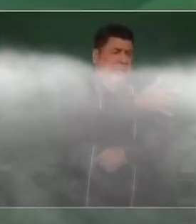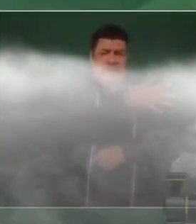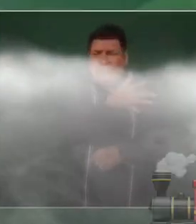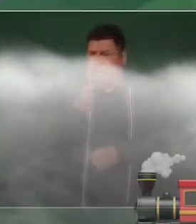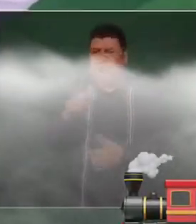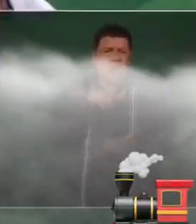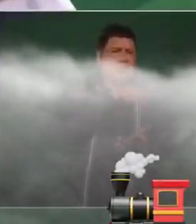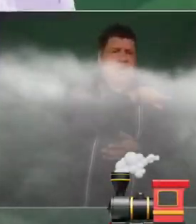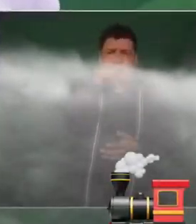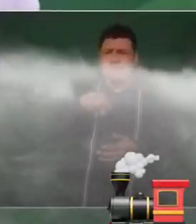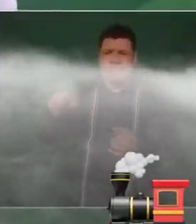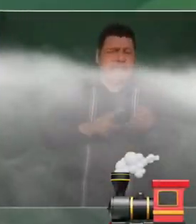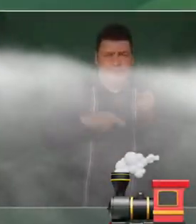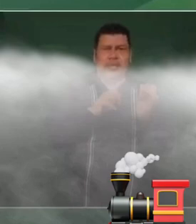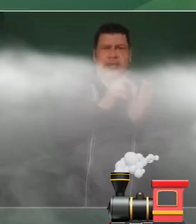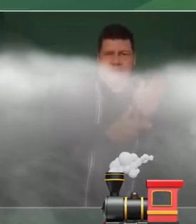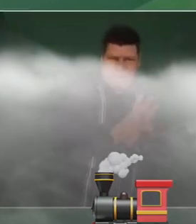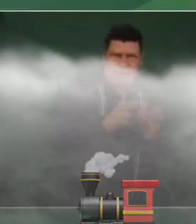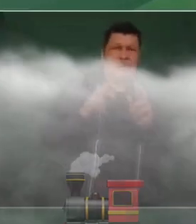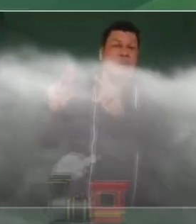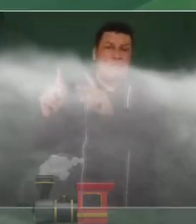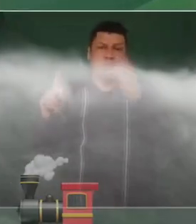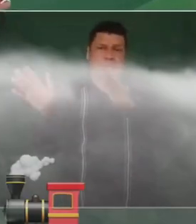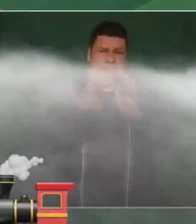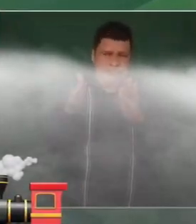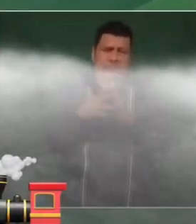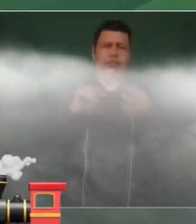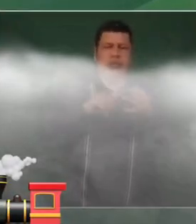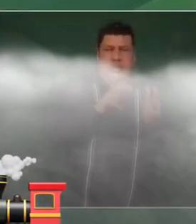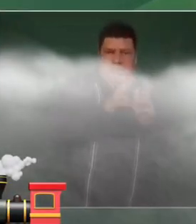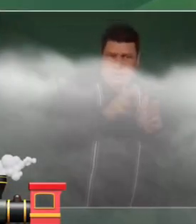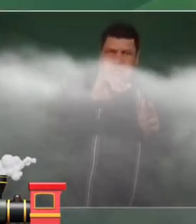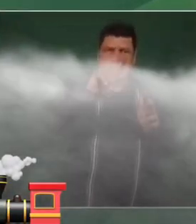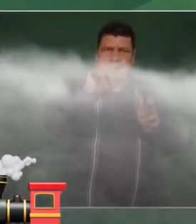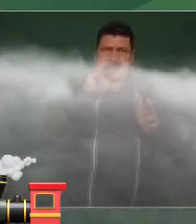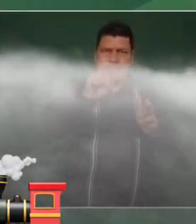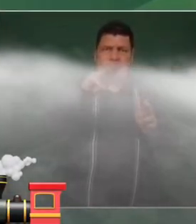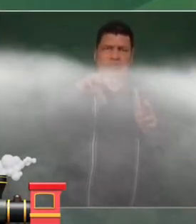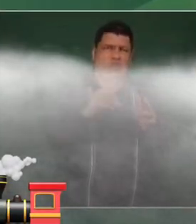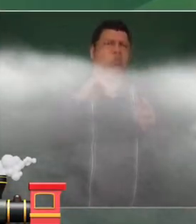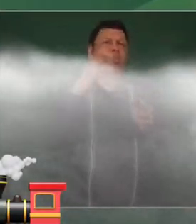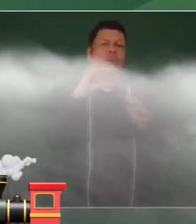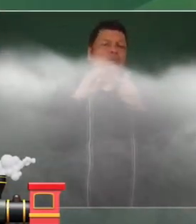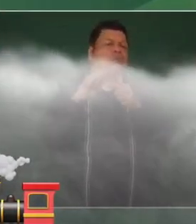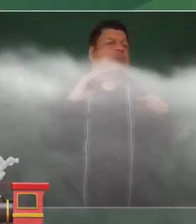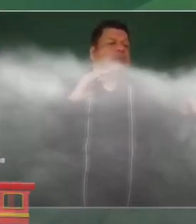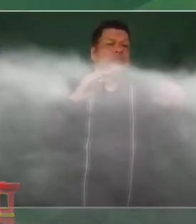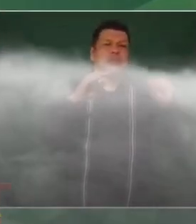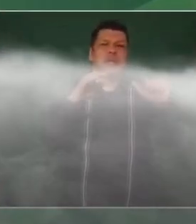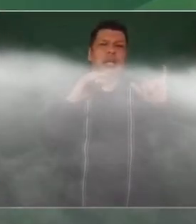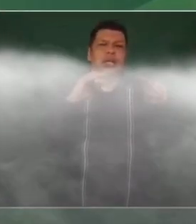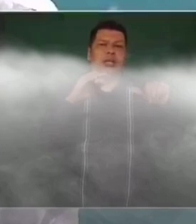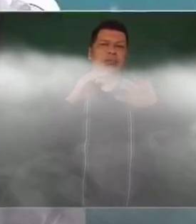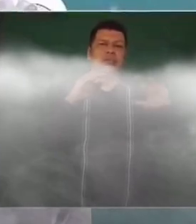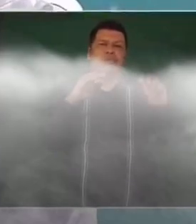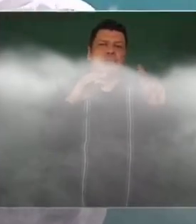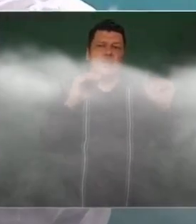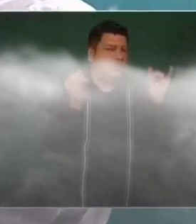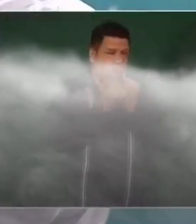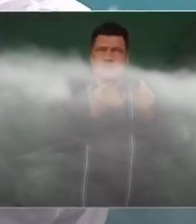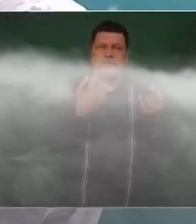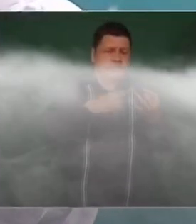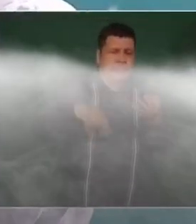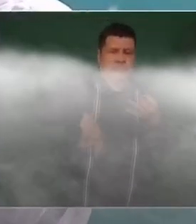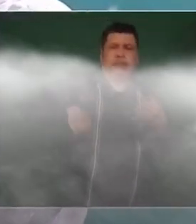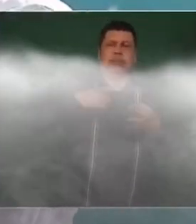pensemos, el tren Palenque-Catzacoalcos, el tren de Lismo-Catzacoalcos-Salina Cruz, también